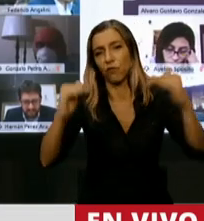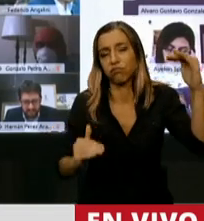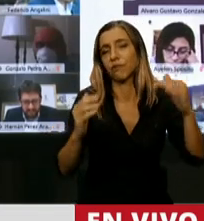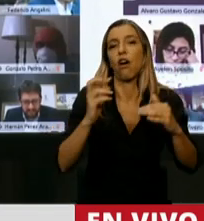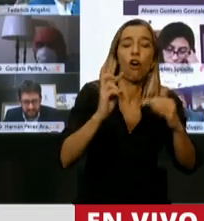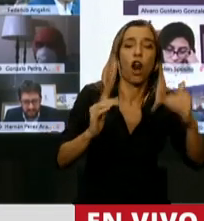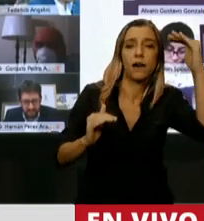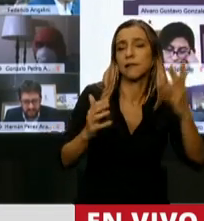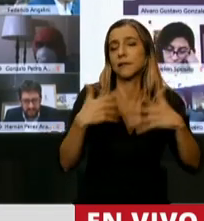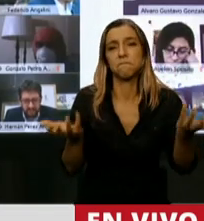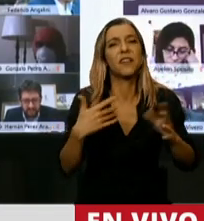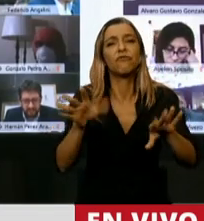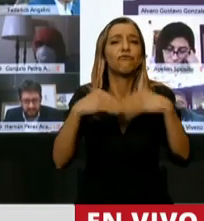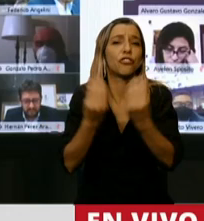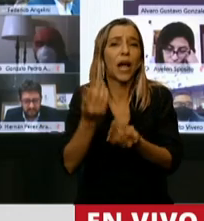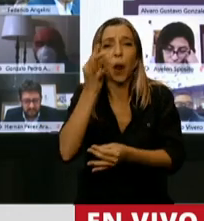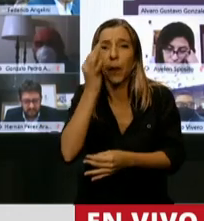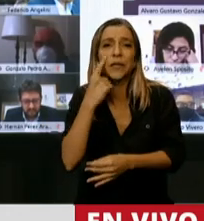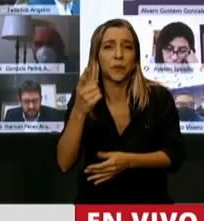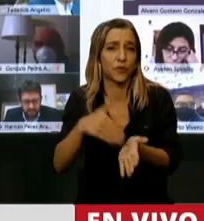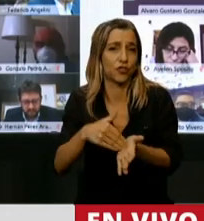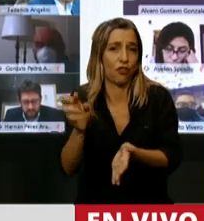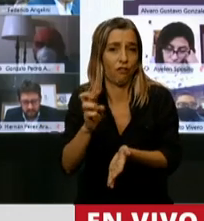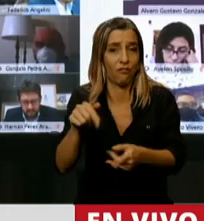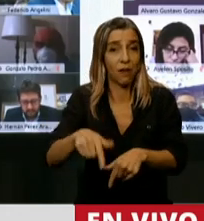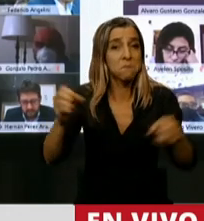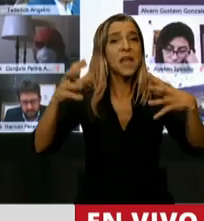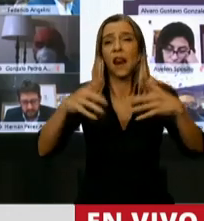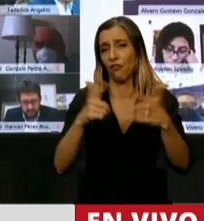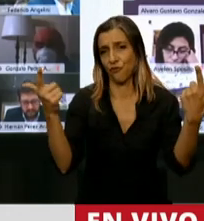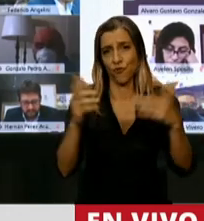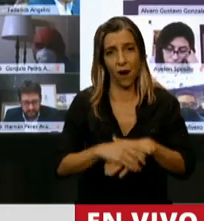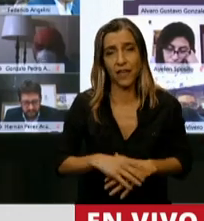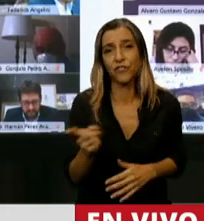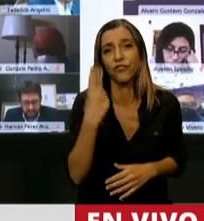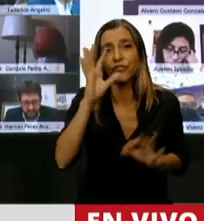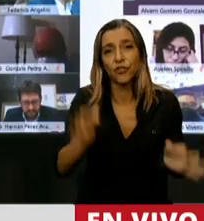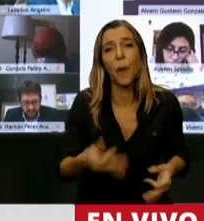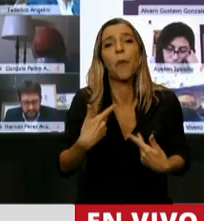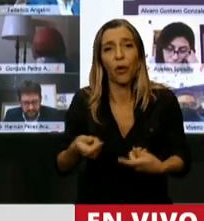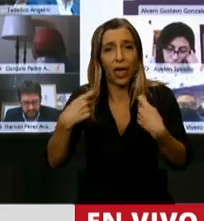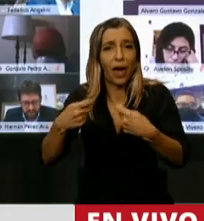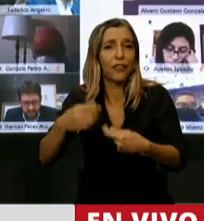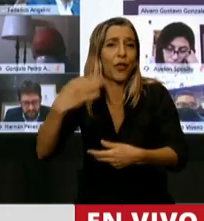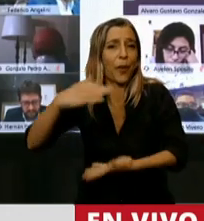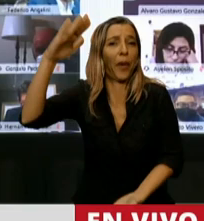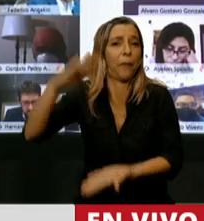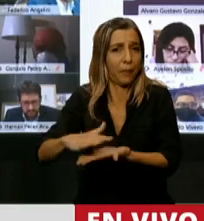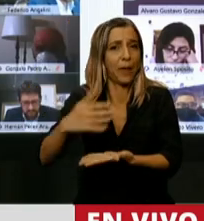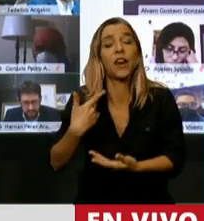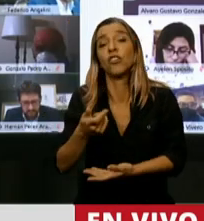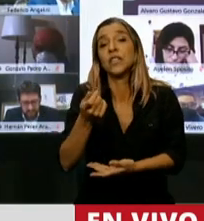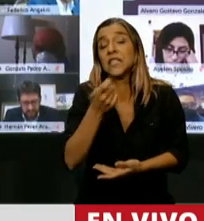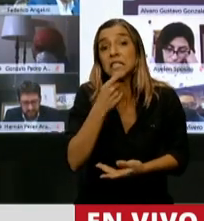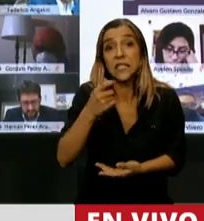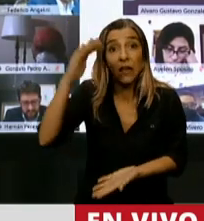de 20.000 millones de dólares en lo que va, porque no hay milagro acá. Si no se baja el déficit fiscal, la deuda sigue aumentando o la cantidad de pesos